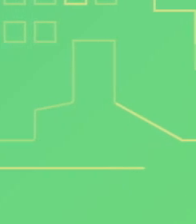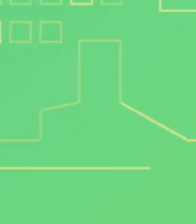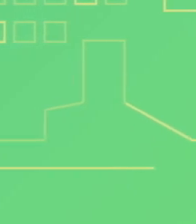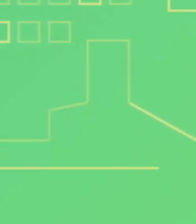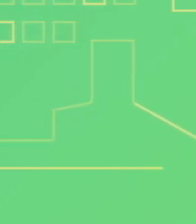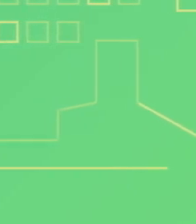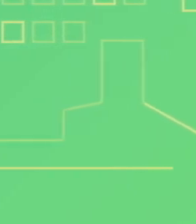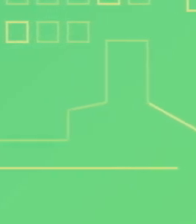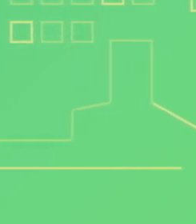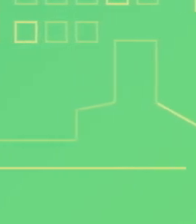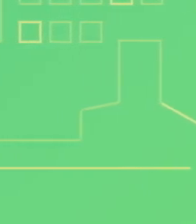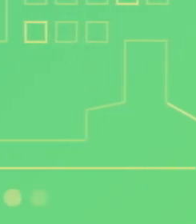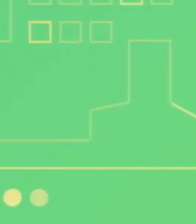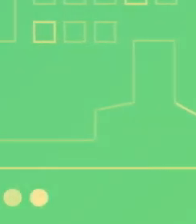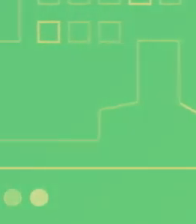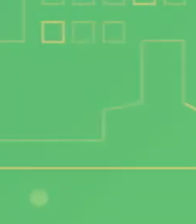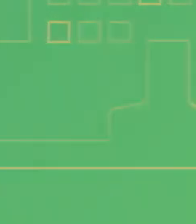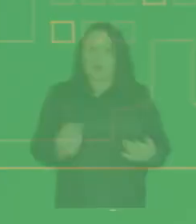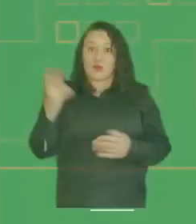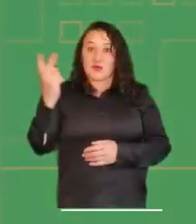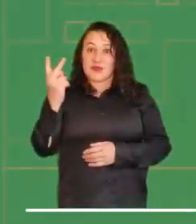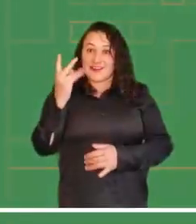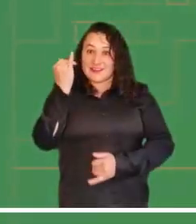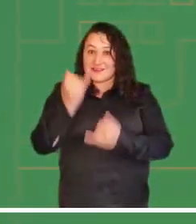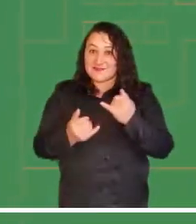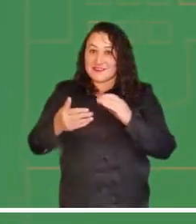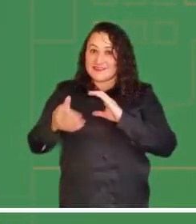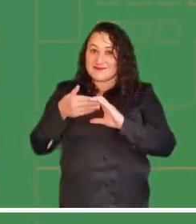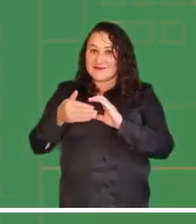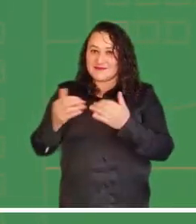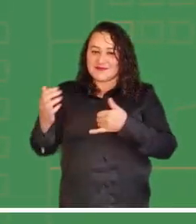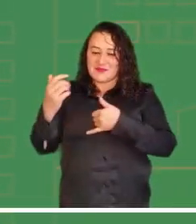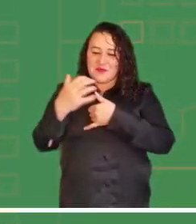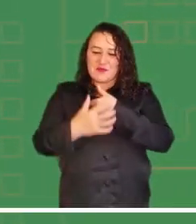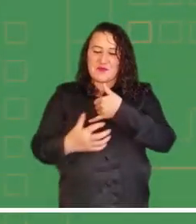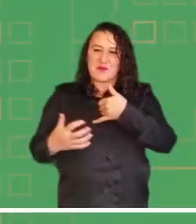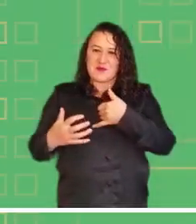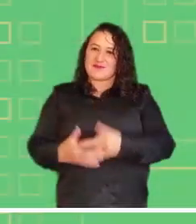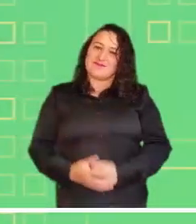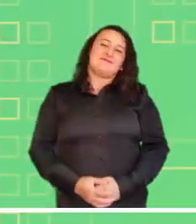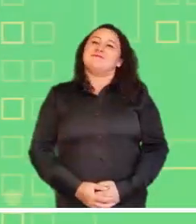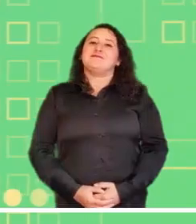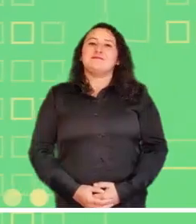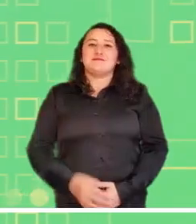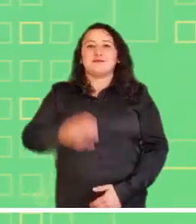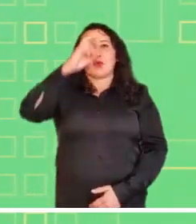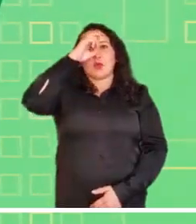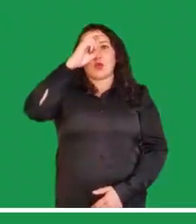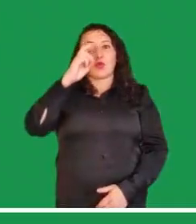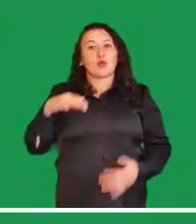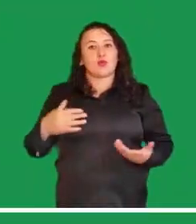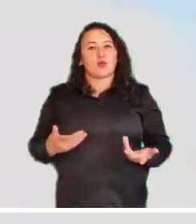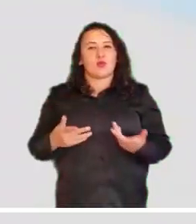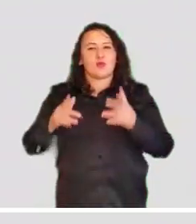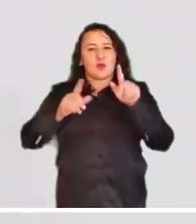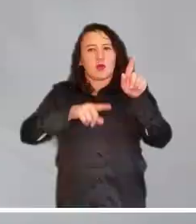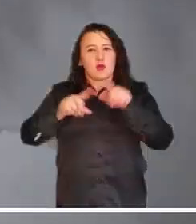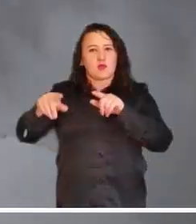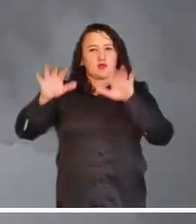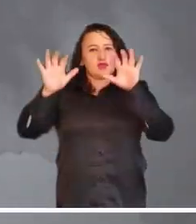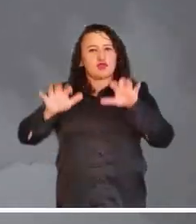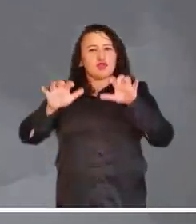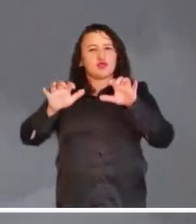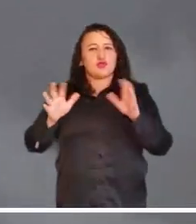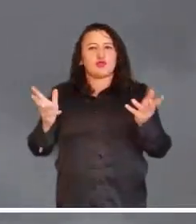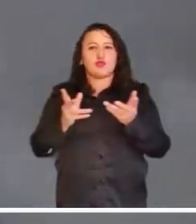Le decimos adiós a este viernes con nuestro recorrido nocturno por las regiones del país. En el norte